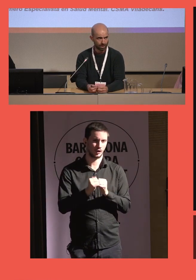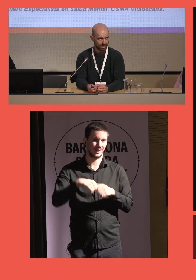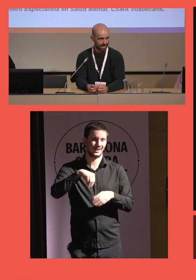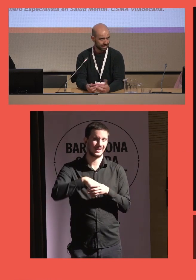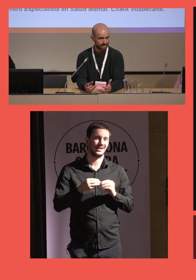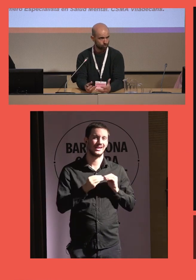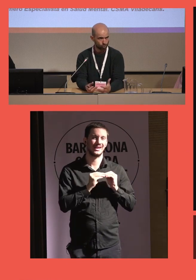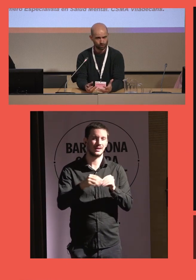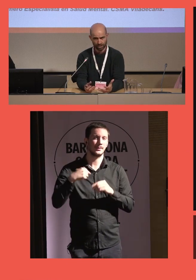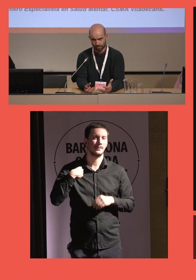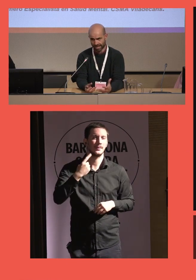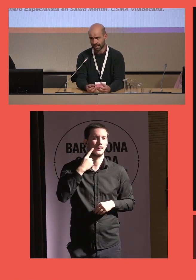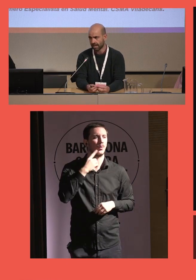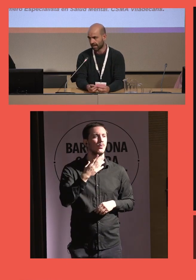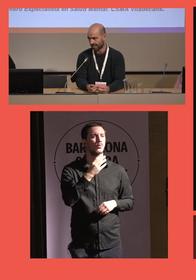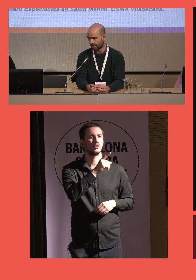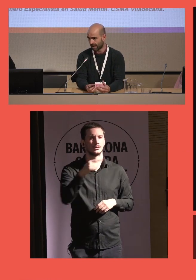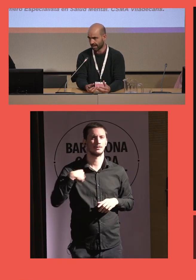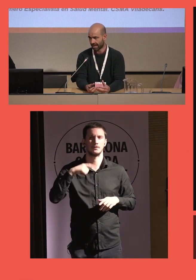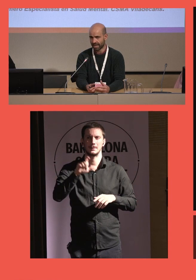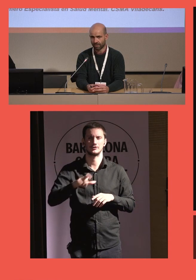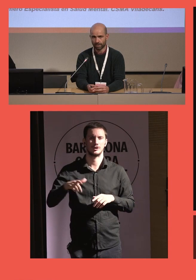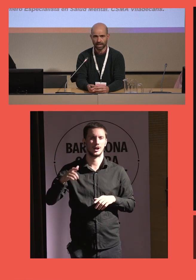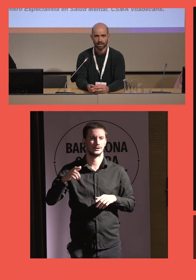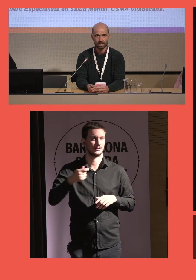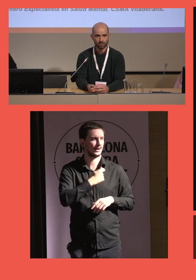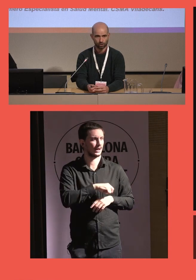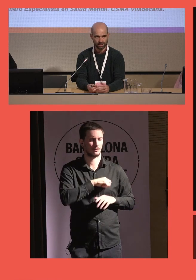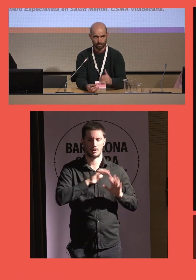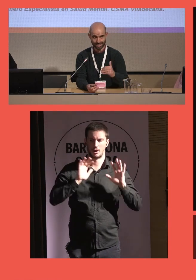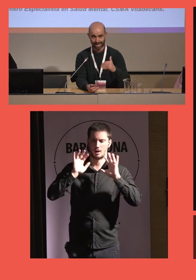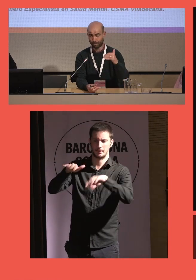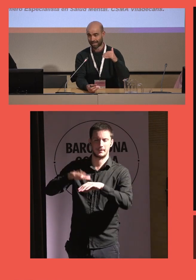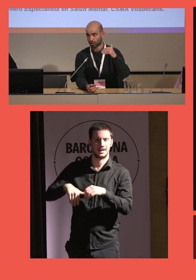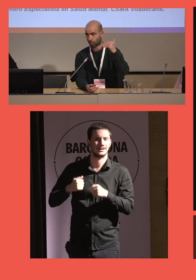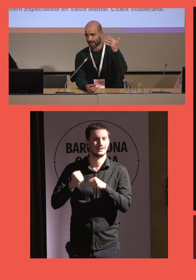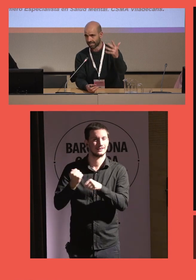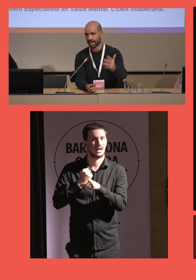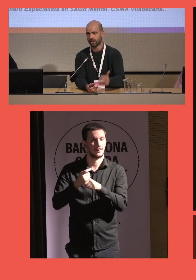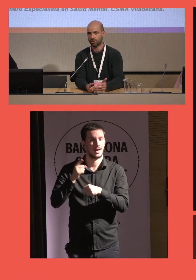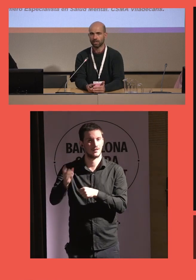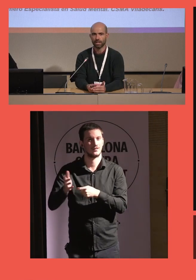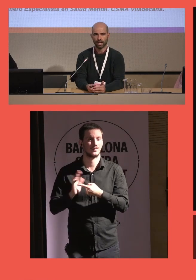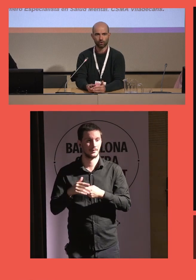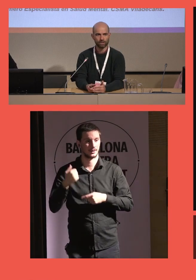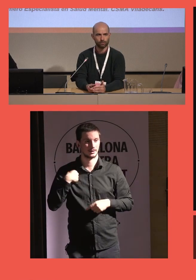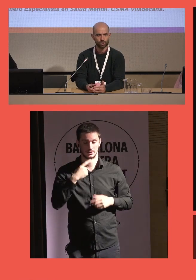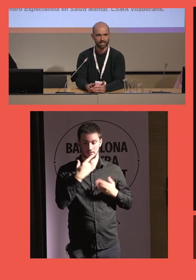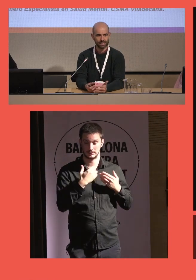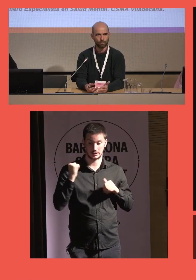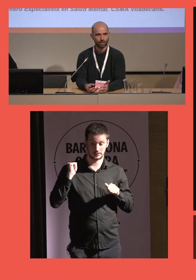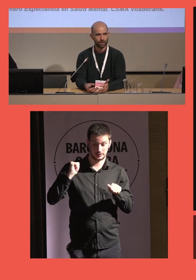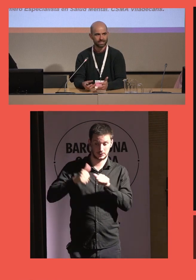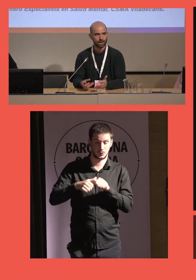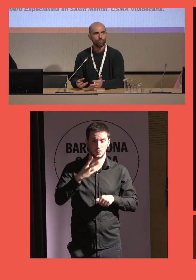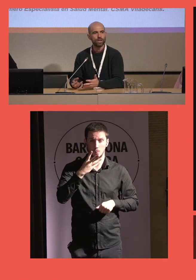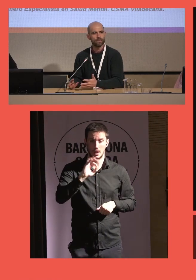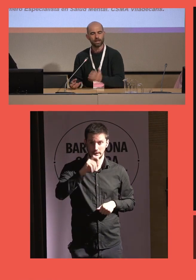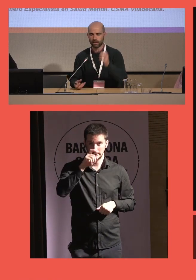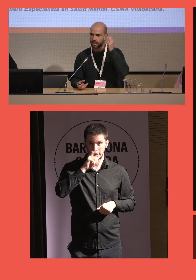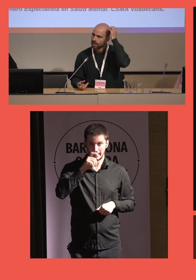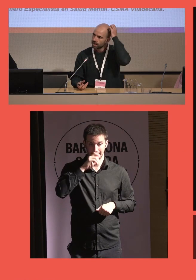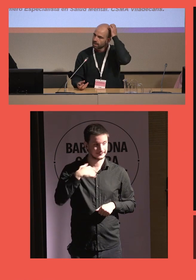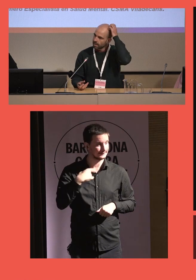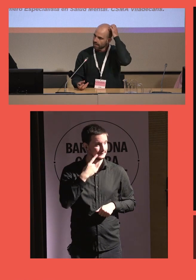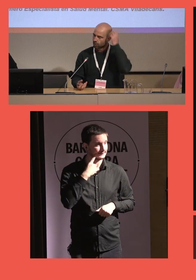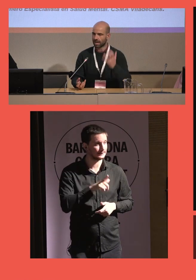población porque venía gente de todos lados de España a trabajar en aquella fábrica. Entonces, al paso de 40 años, encontramos que esa población está muy